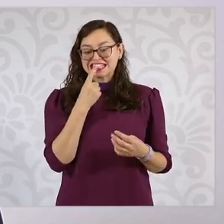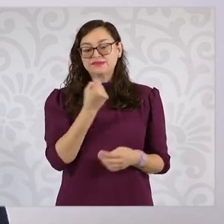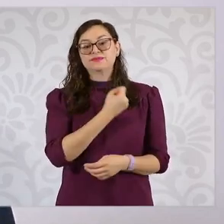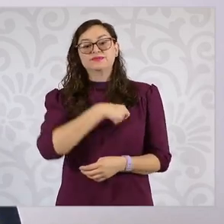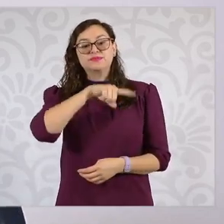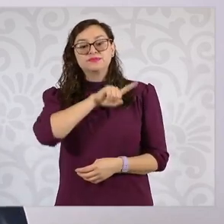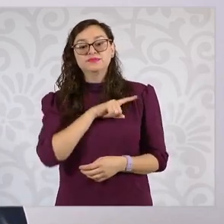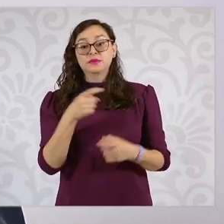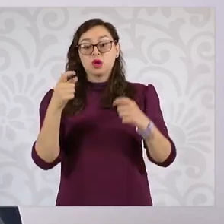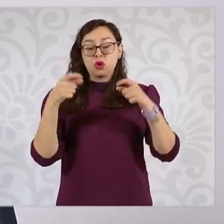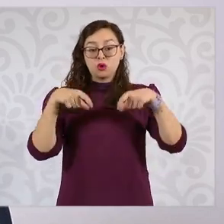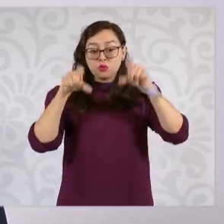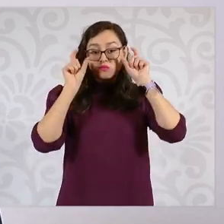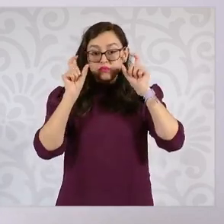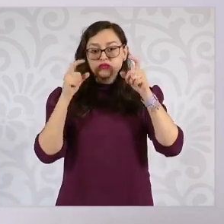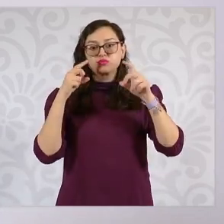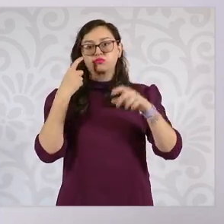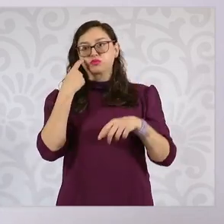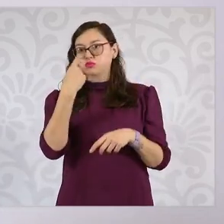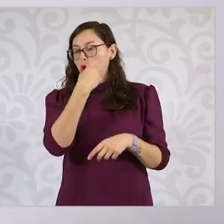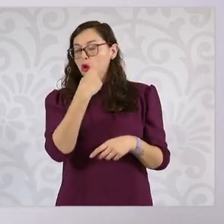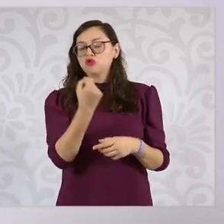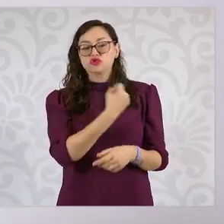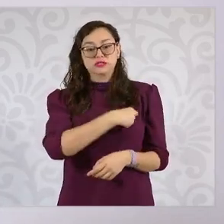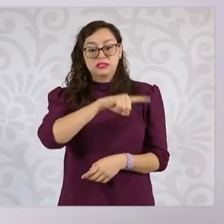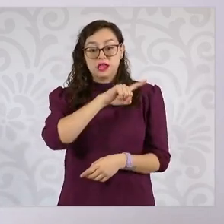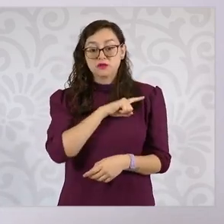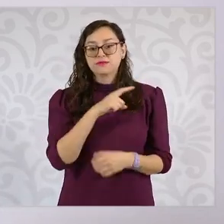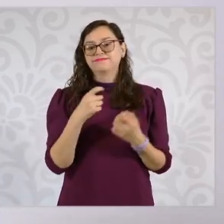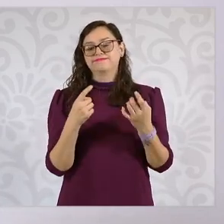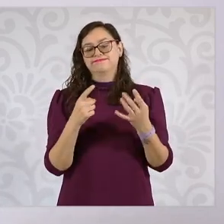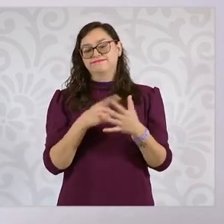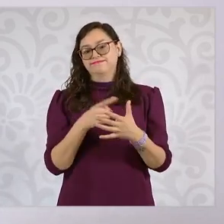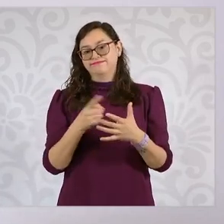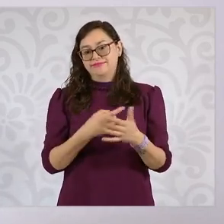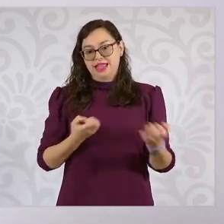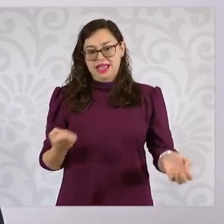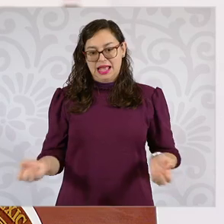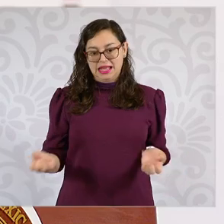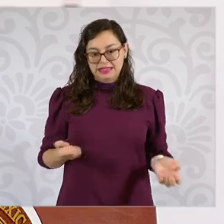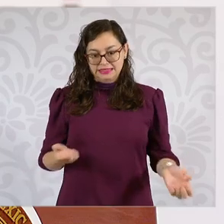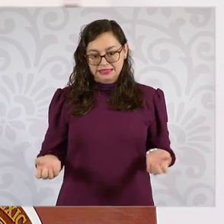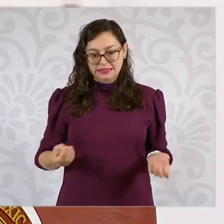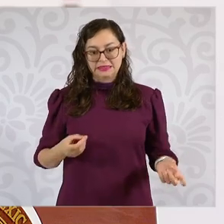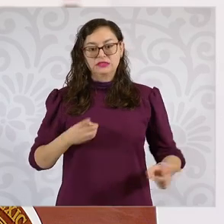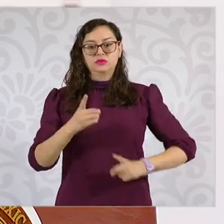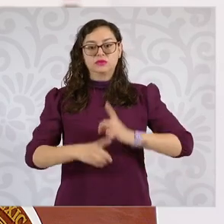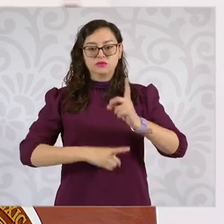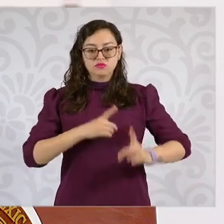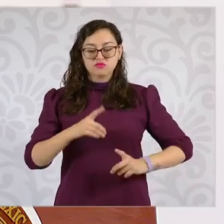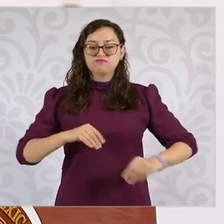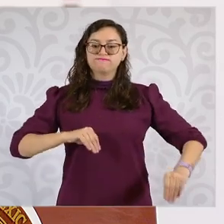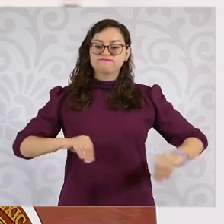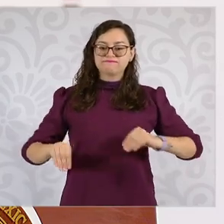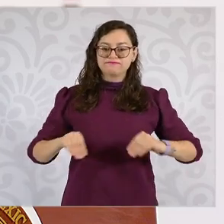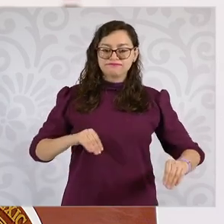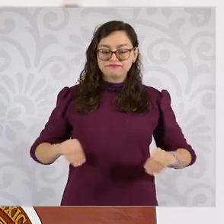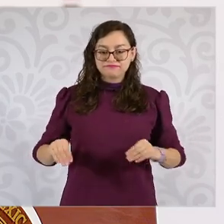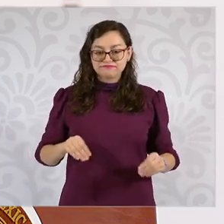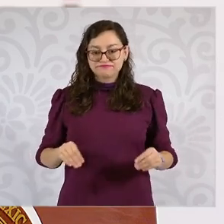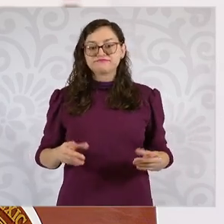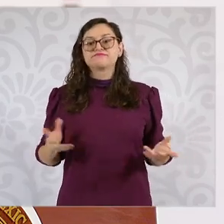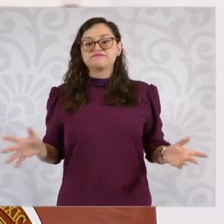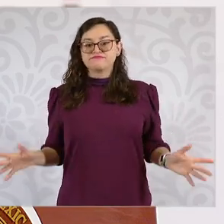y promover la actividad física y la práctica deportiva. Con acciones para una vida saludable,